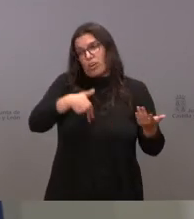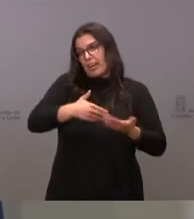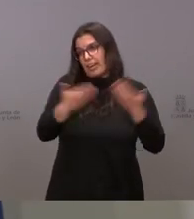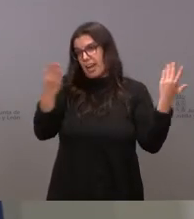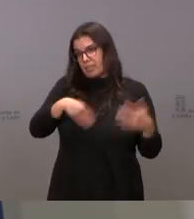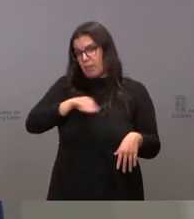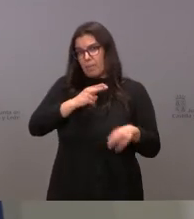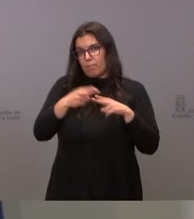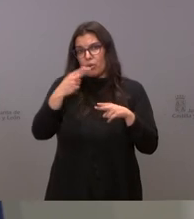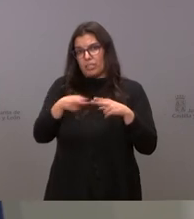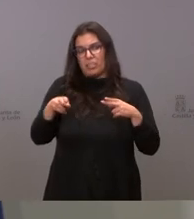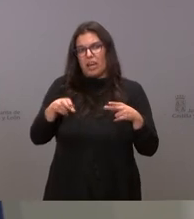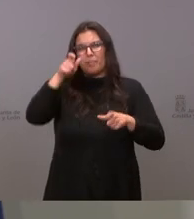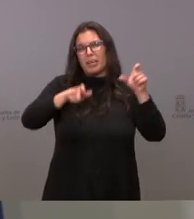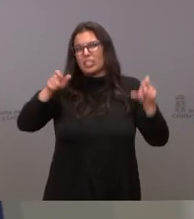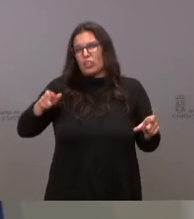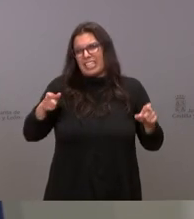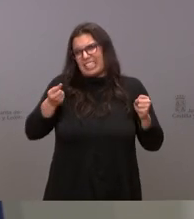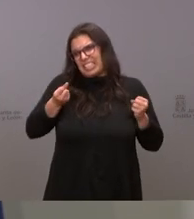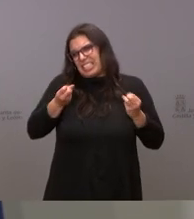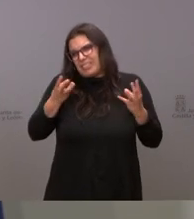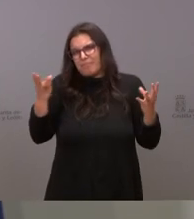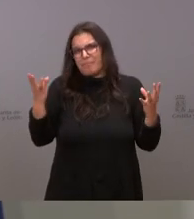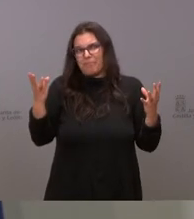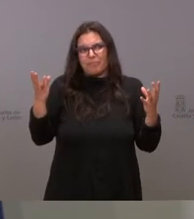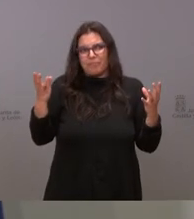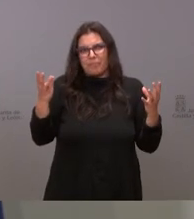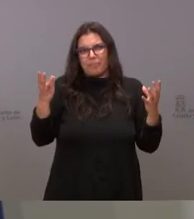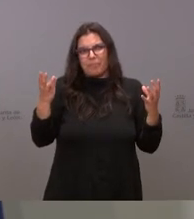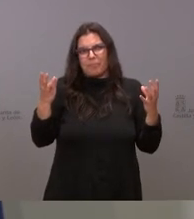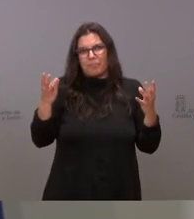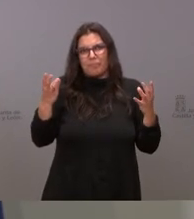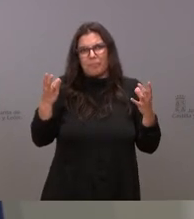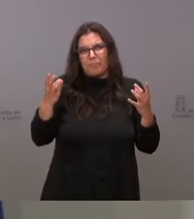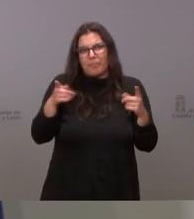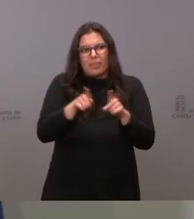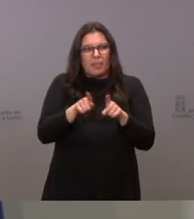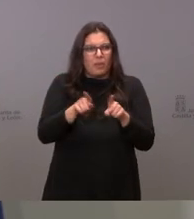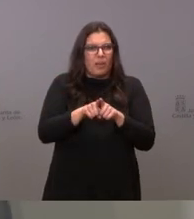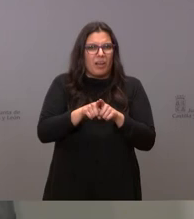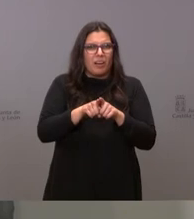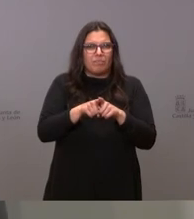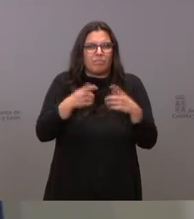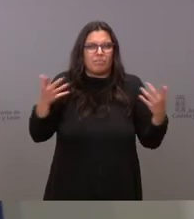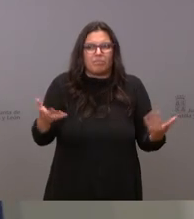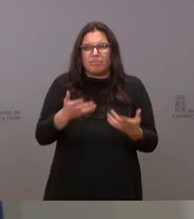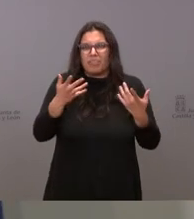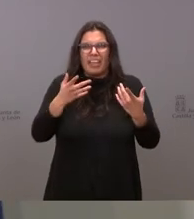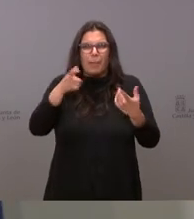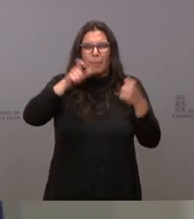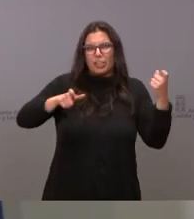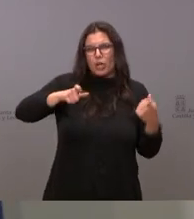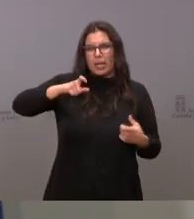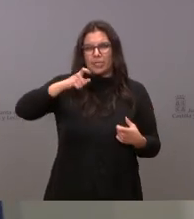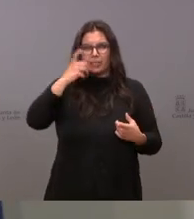española está llena de de ivanes redondos y de cuadrados y de estrategas de